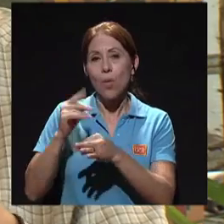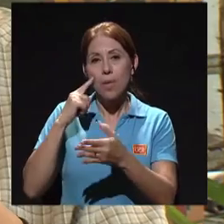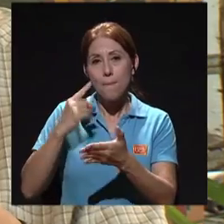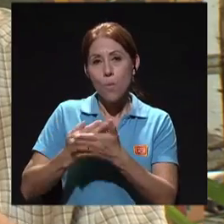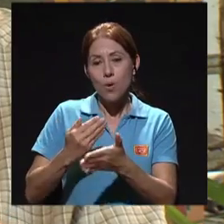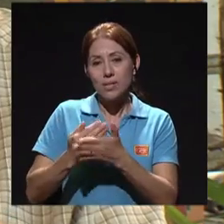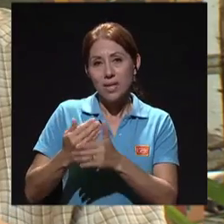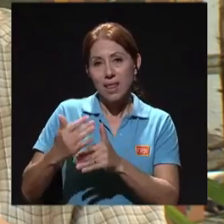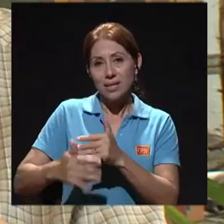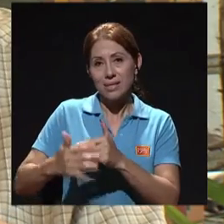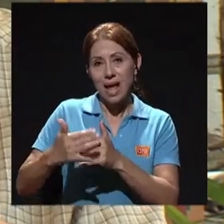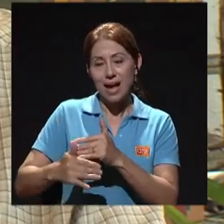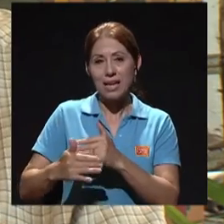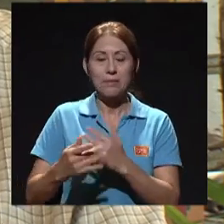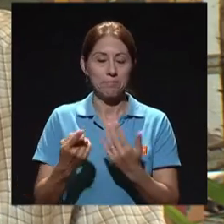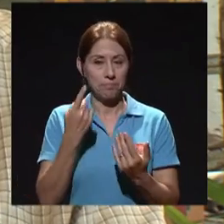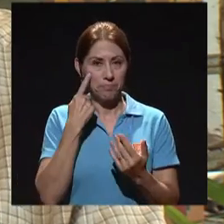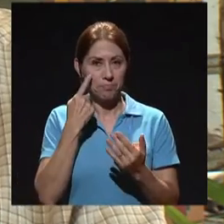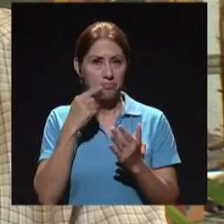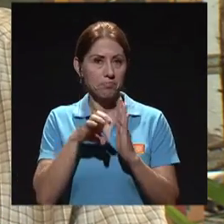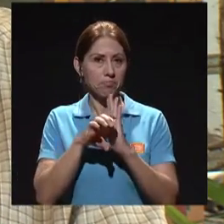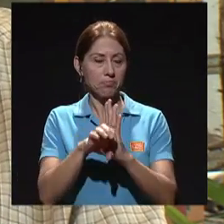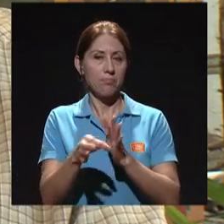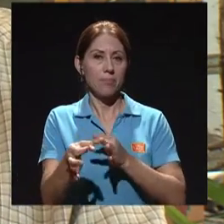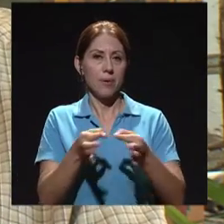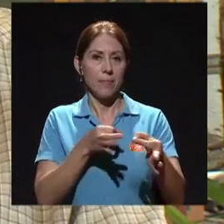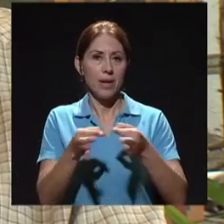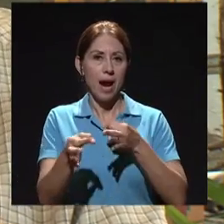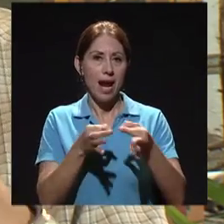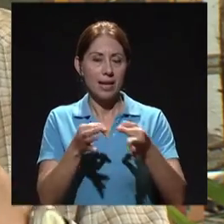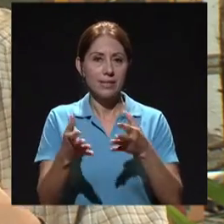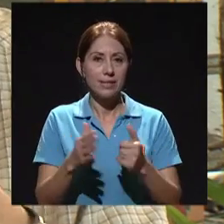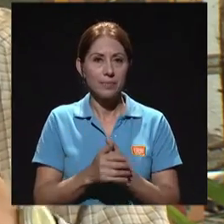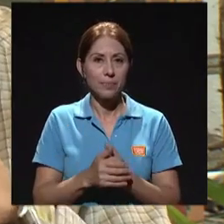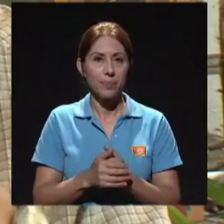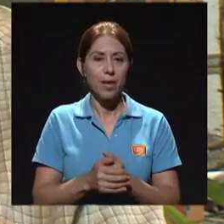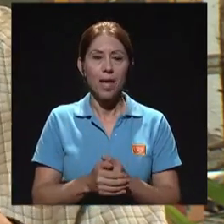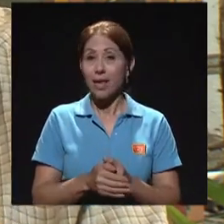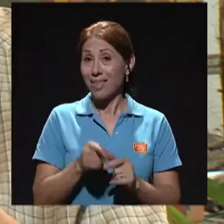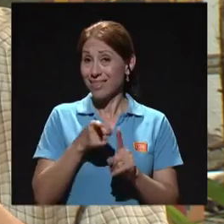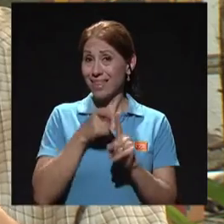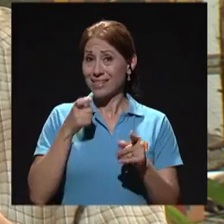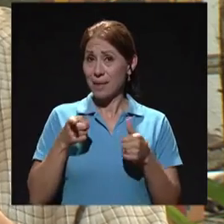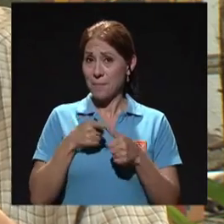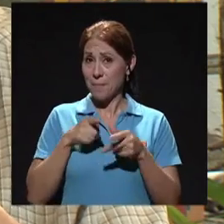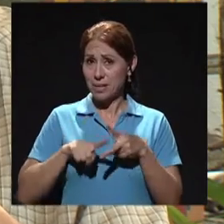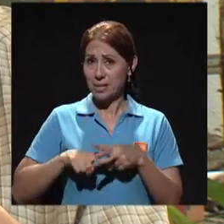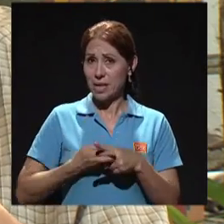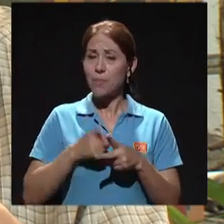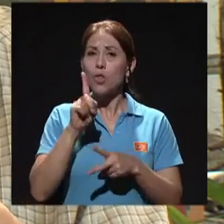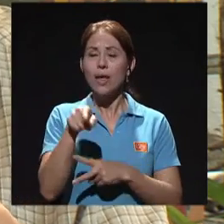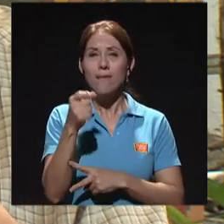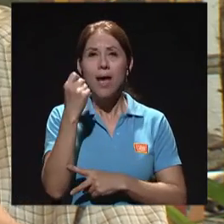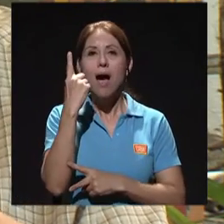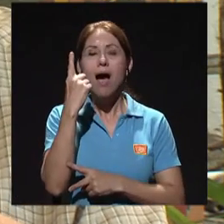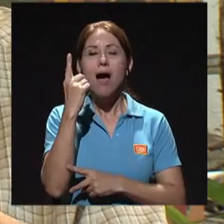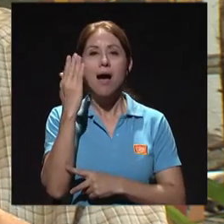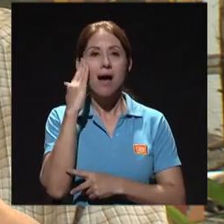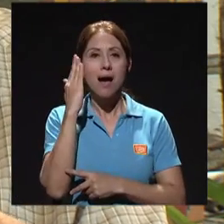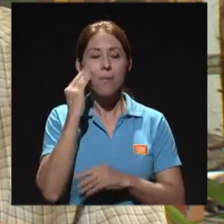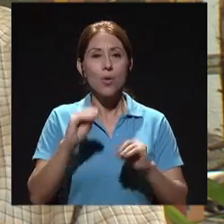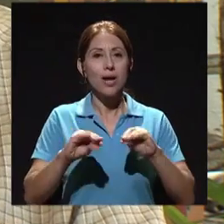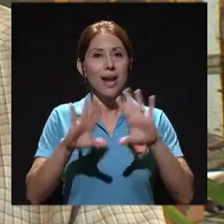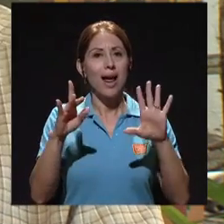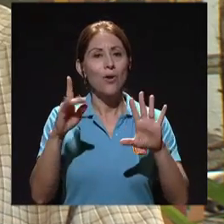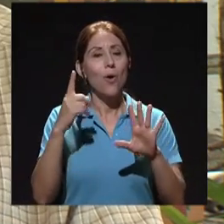Entonces, digamos, ¿cómo explicarles? Eso uno lo tiene que tener muy claro desde el principio para evitarle